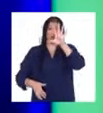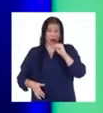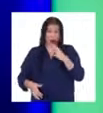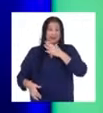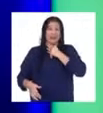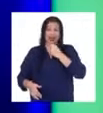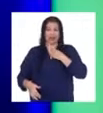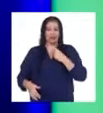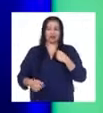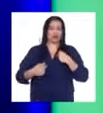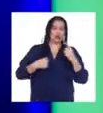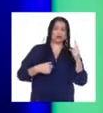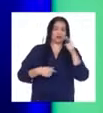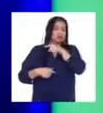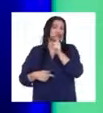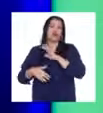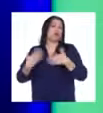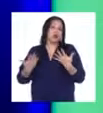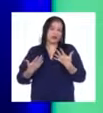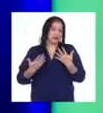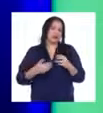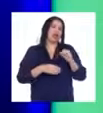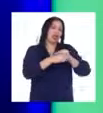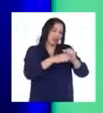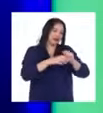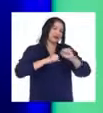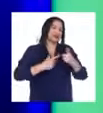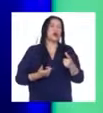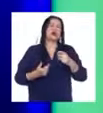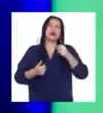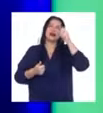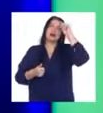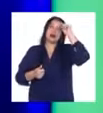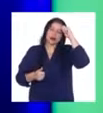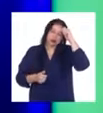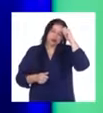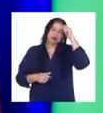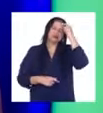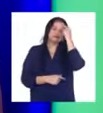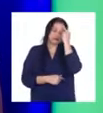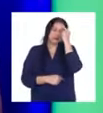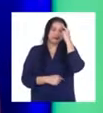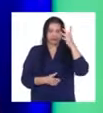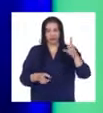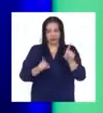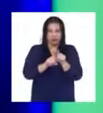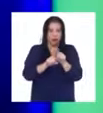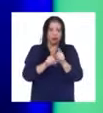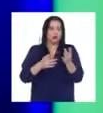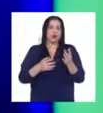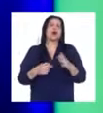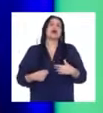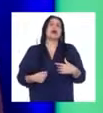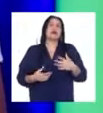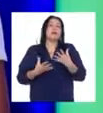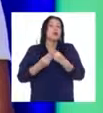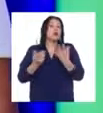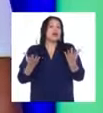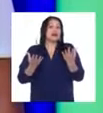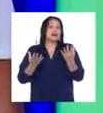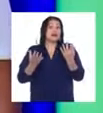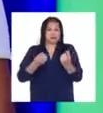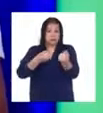Son recuerdos que uno siempre tiene presente. Así como en la vida familiar, también me pasa